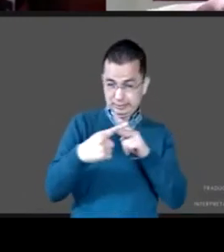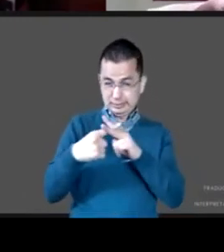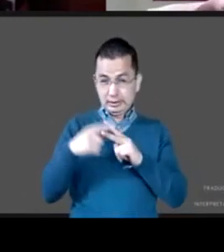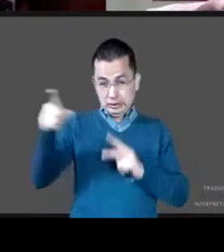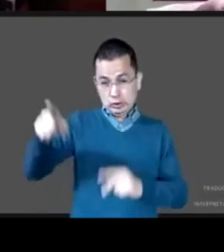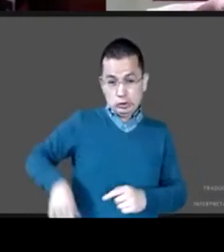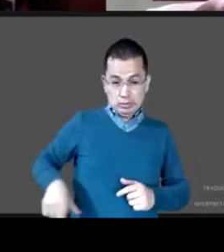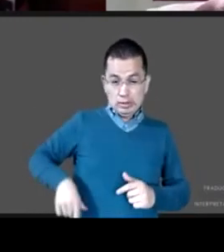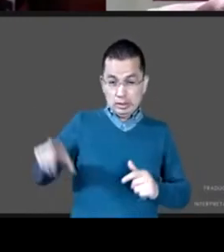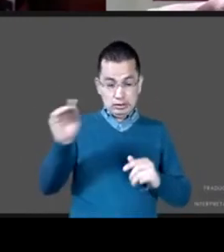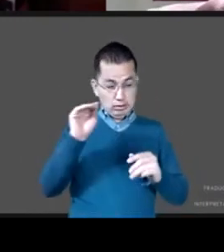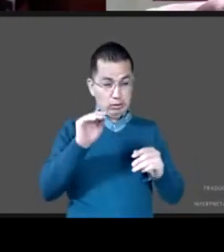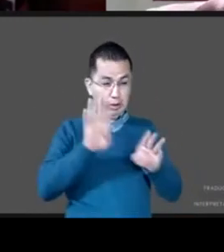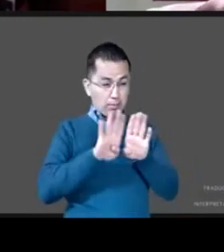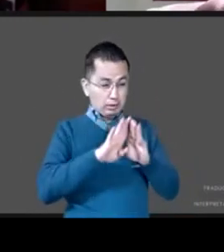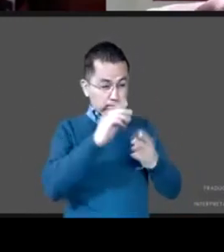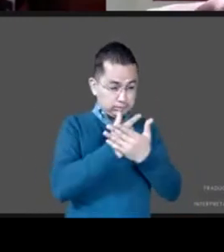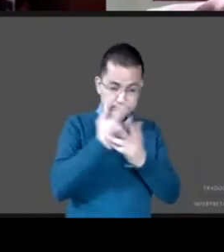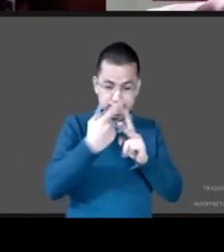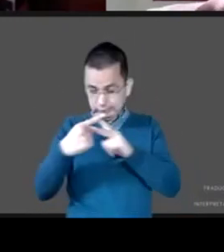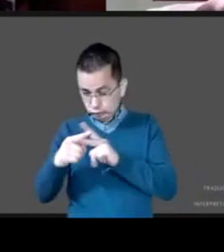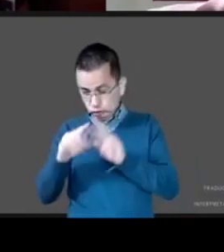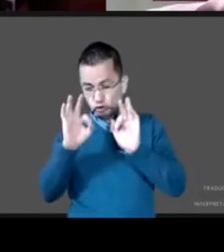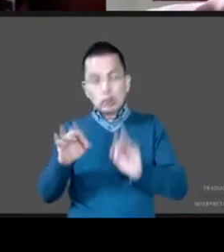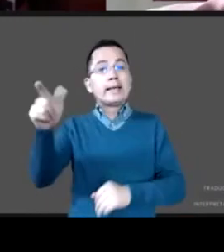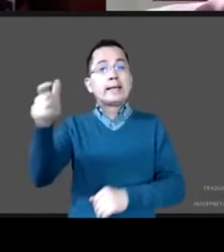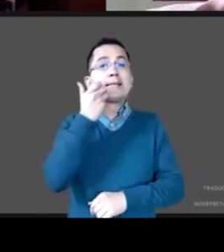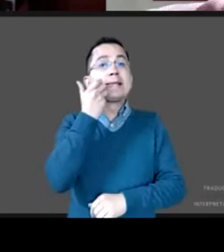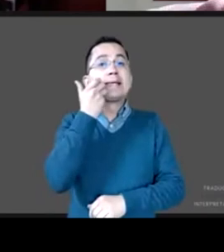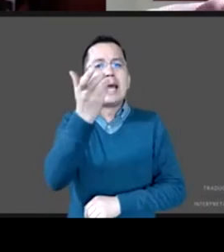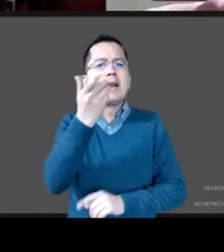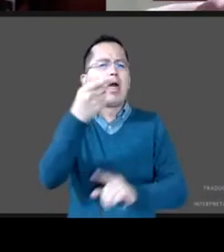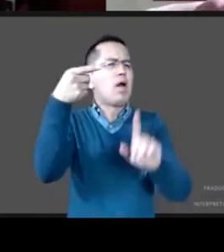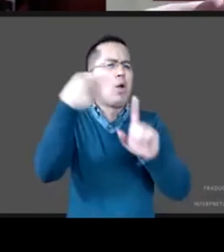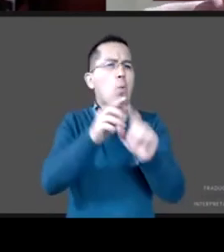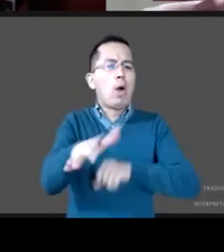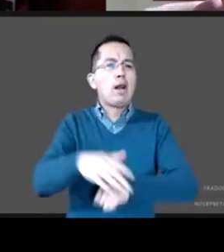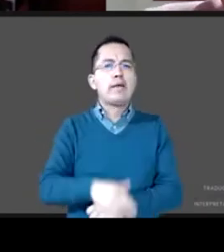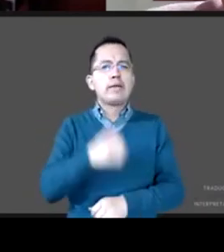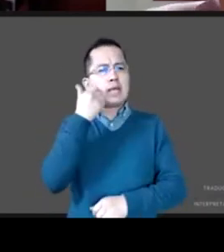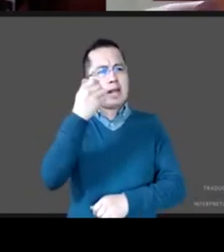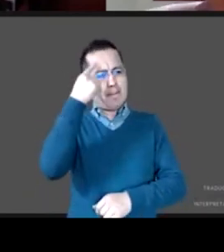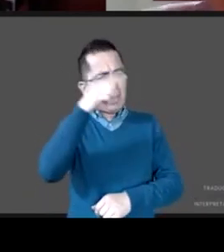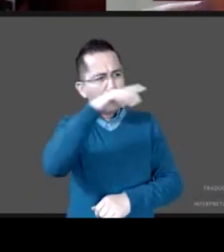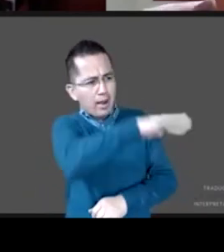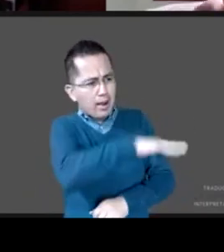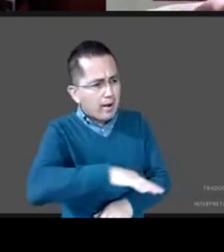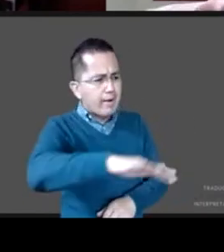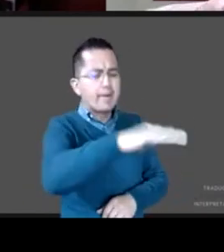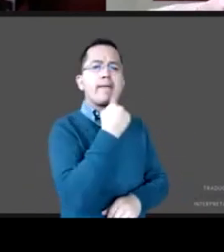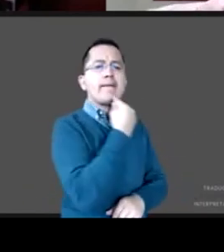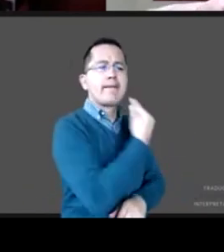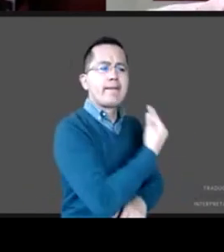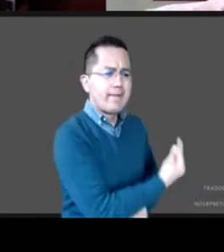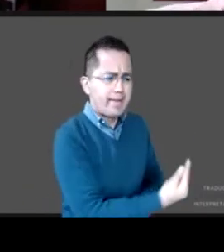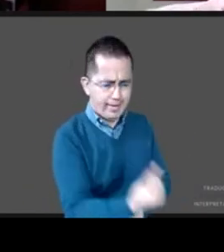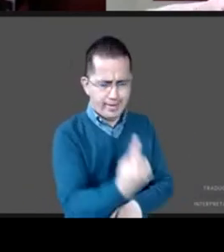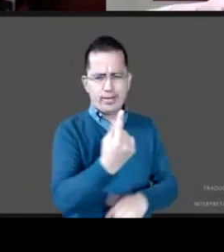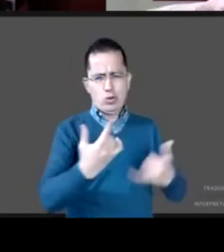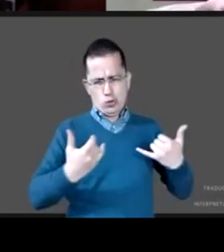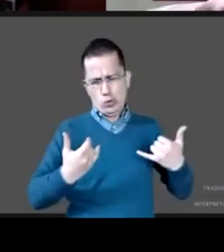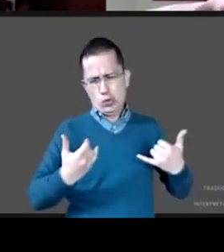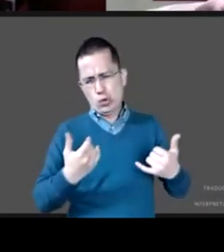cuanto a alcanzar una cobertura sostenible de sobre todo niños niñas niños a nivel